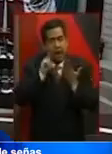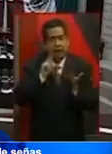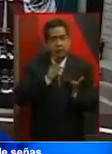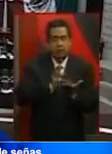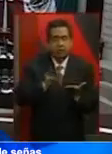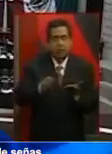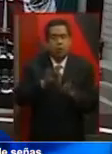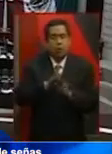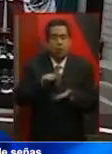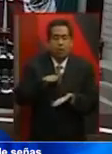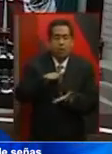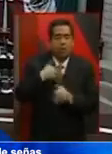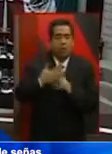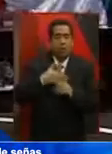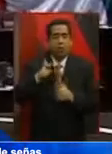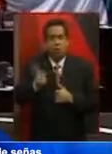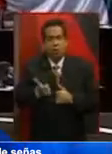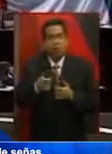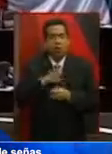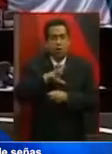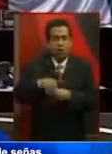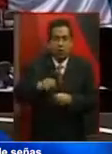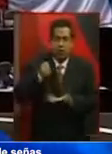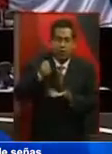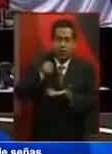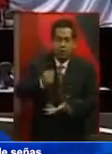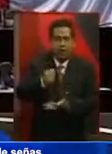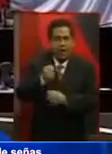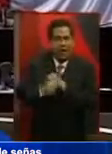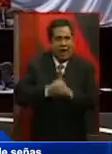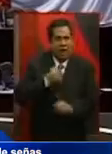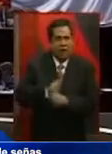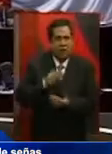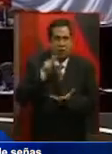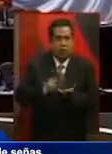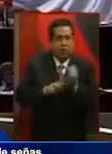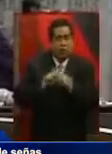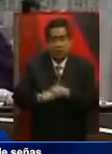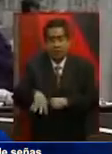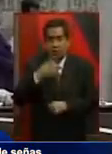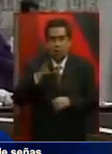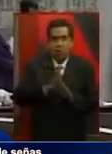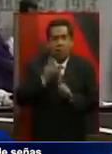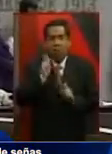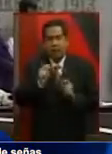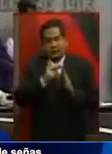paquete económico que incluye la Ley de Ingresos y el Presupuesto de Egresos de la Federación para el ejercicio fiscal de 2014.